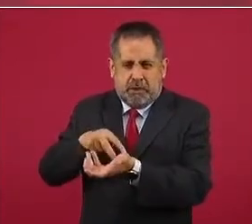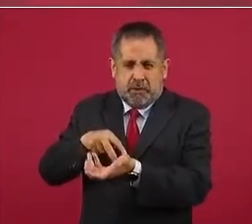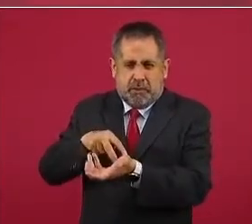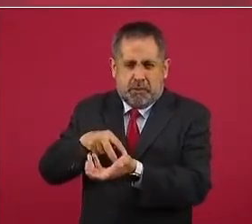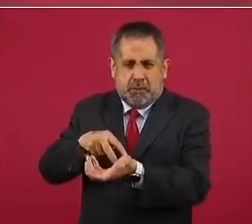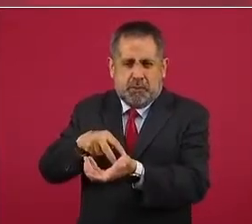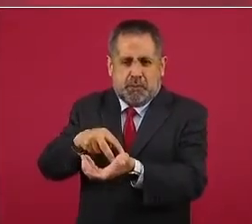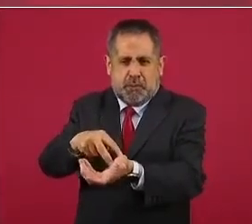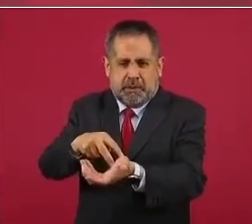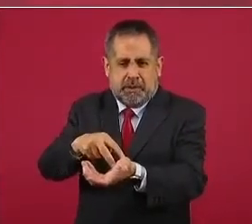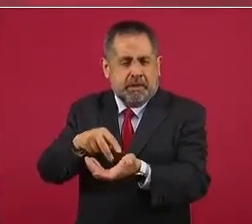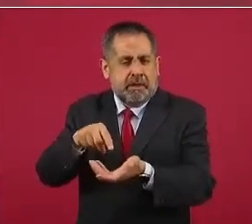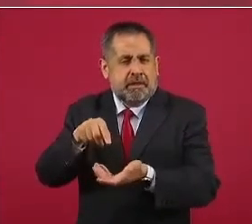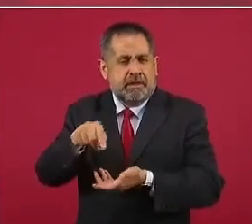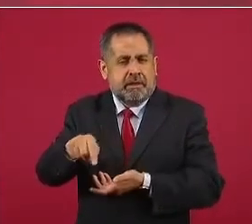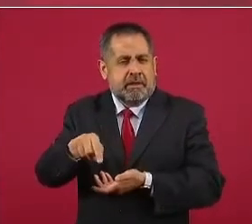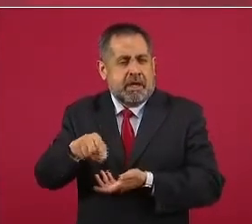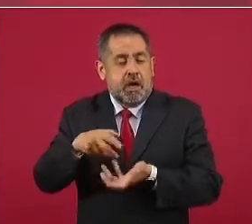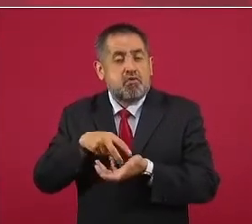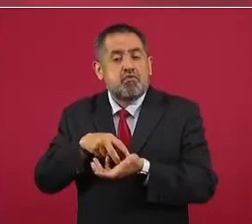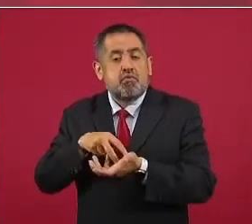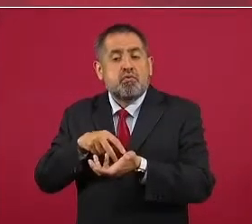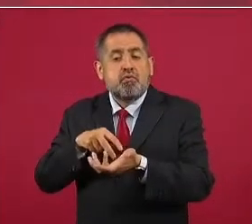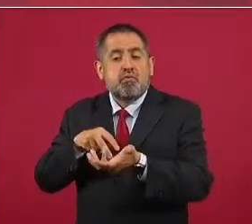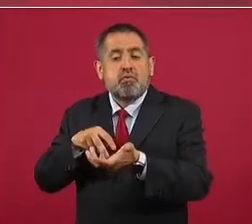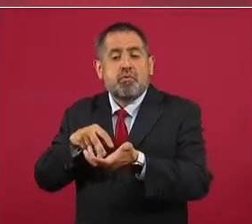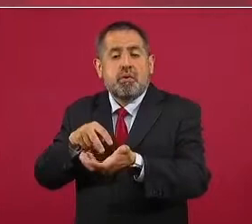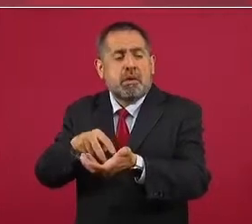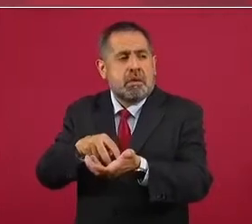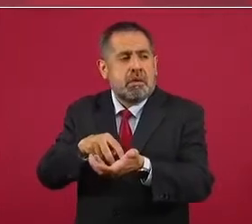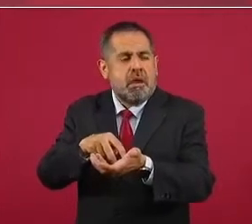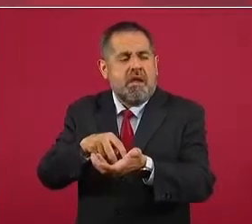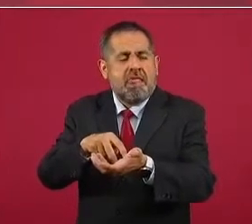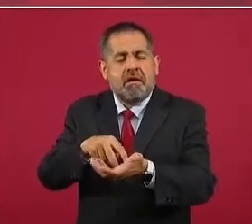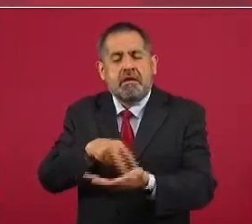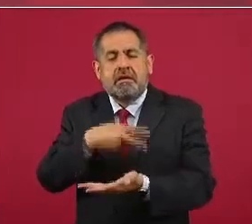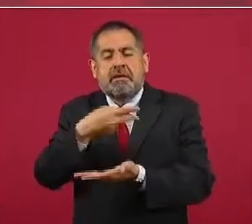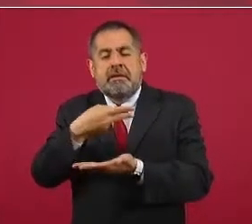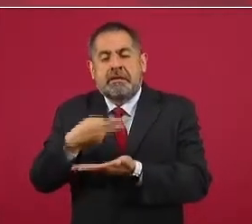del lago y que ahí se acostó,